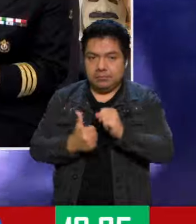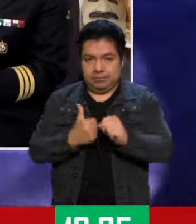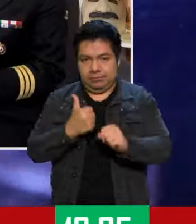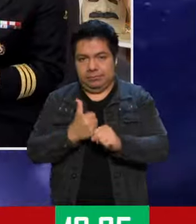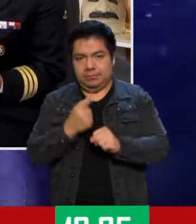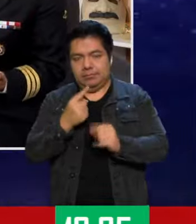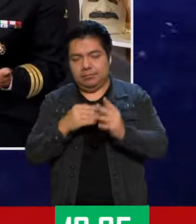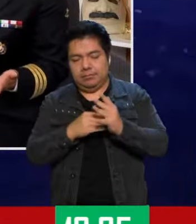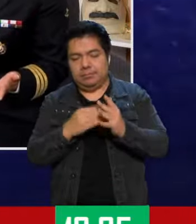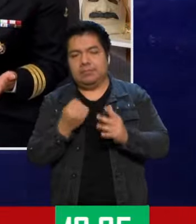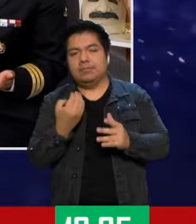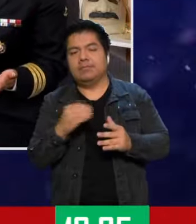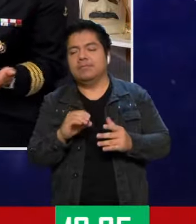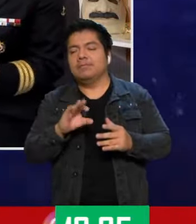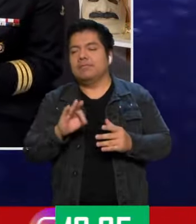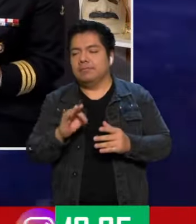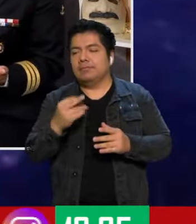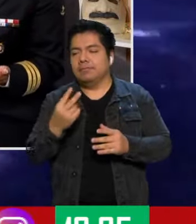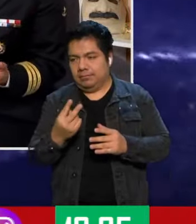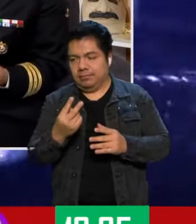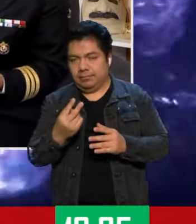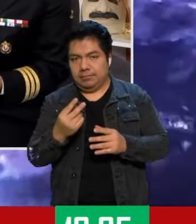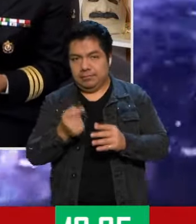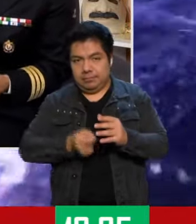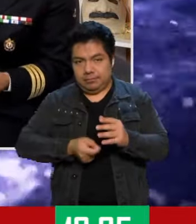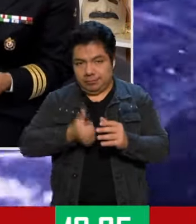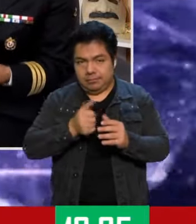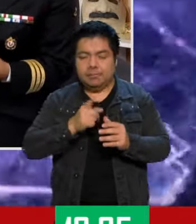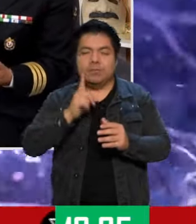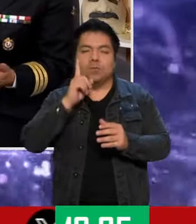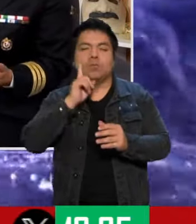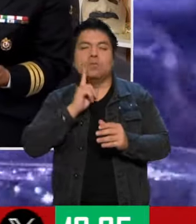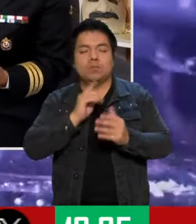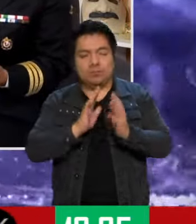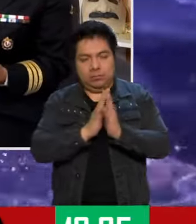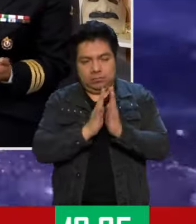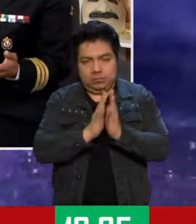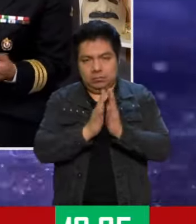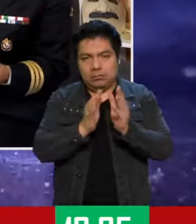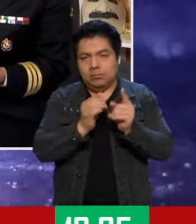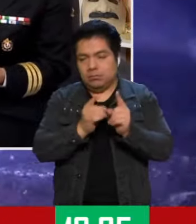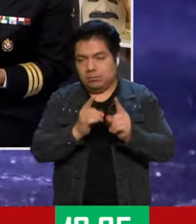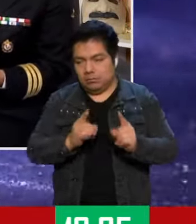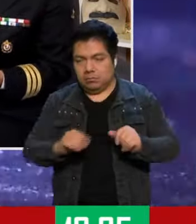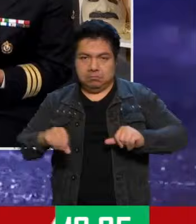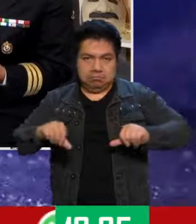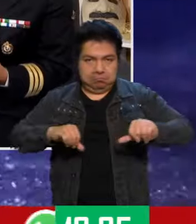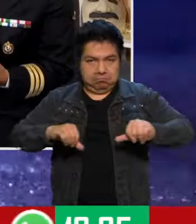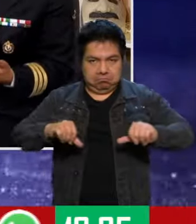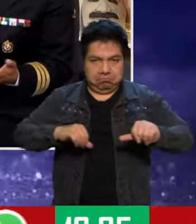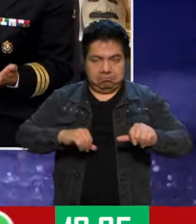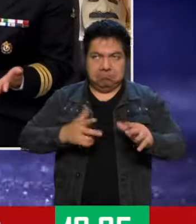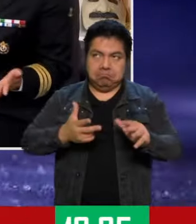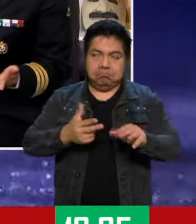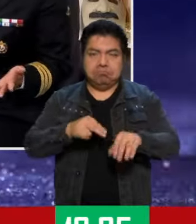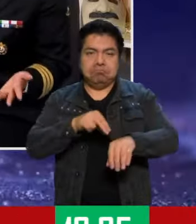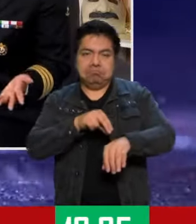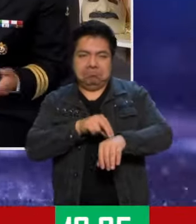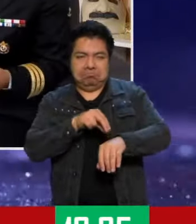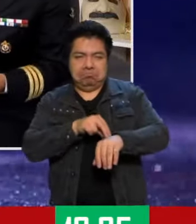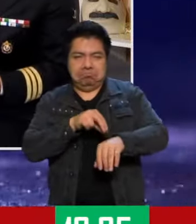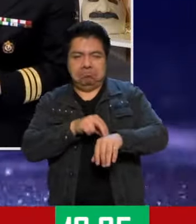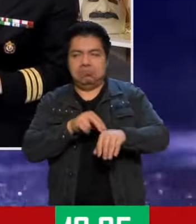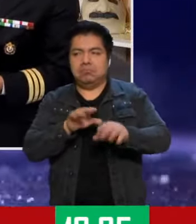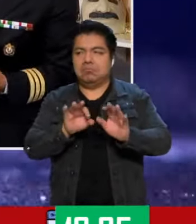desde 1942, que ingresaron las primeras mujeres, desarrollando, pues, actividades como, bueno, prácticamente de